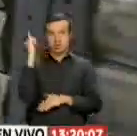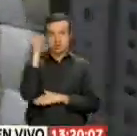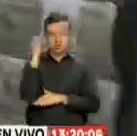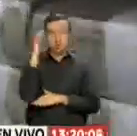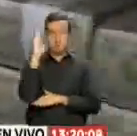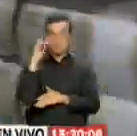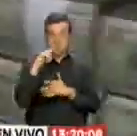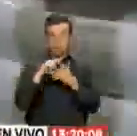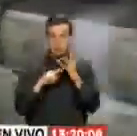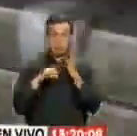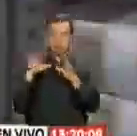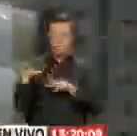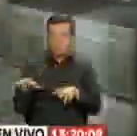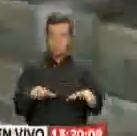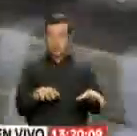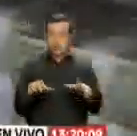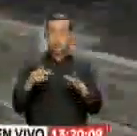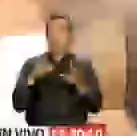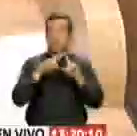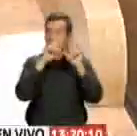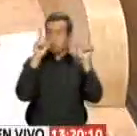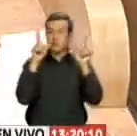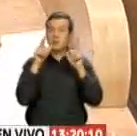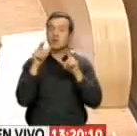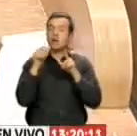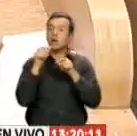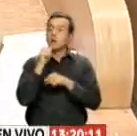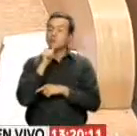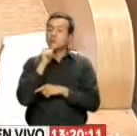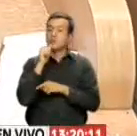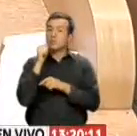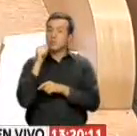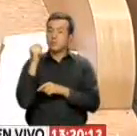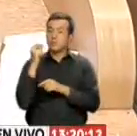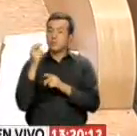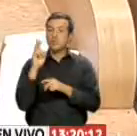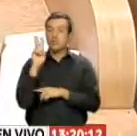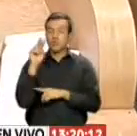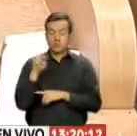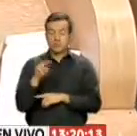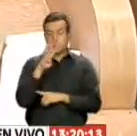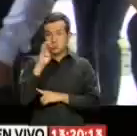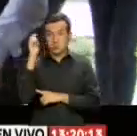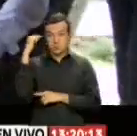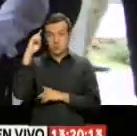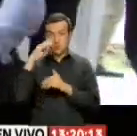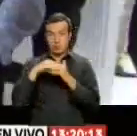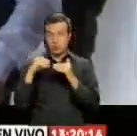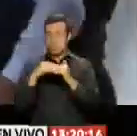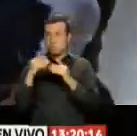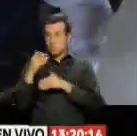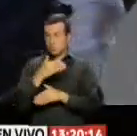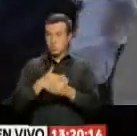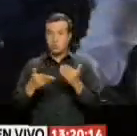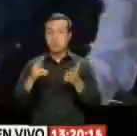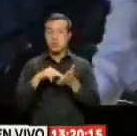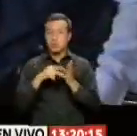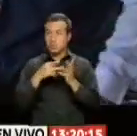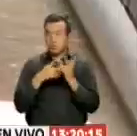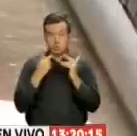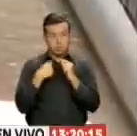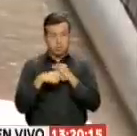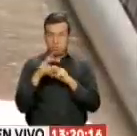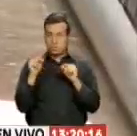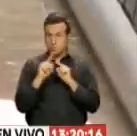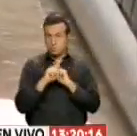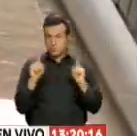Concesionar activos del sector público A administración privada por 2.400 millones de dólares Sin que eso implique venderlos